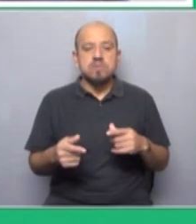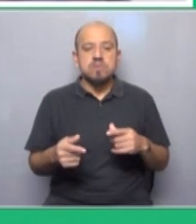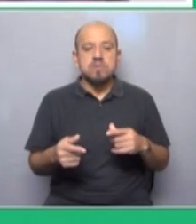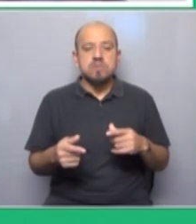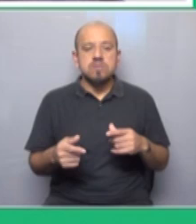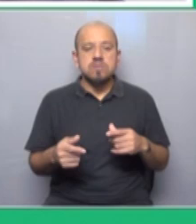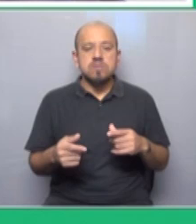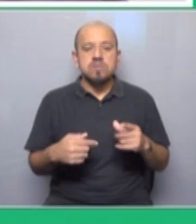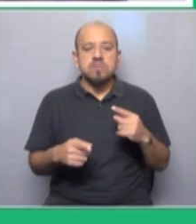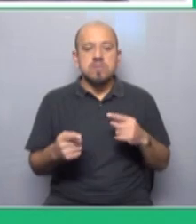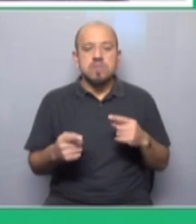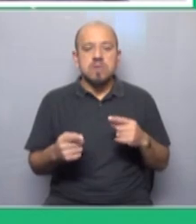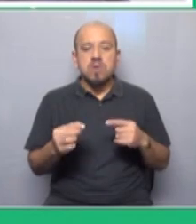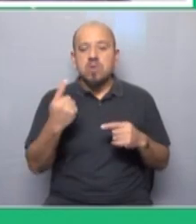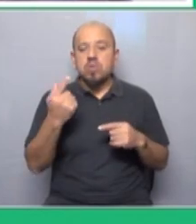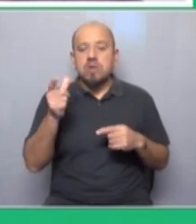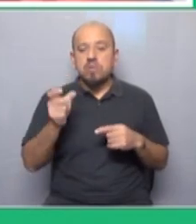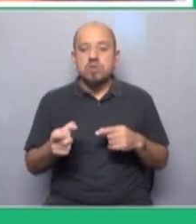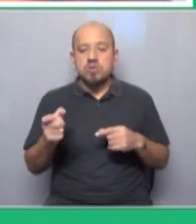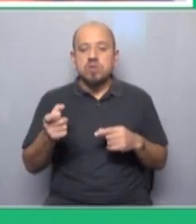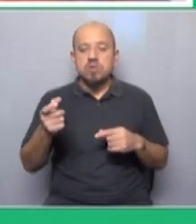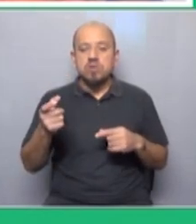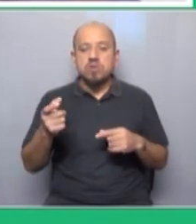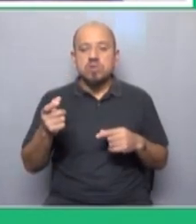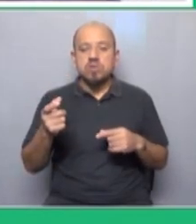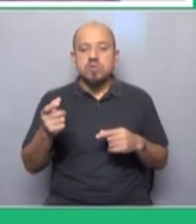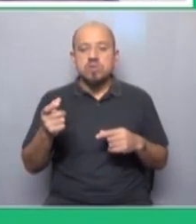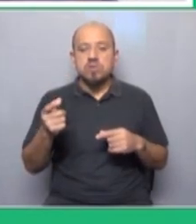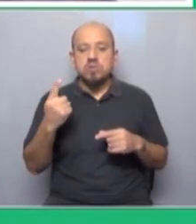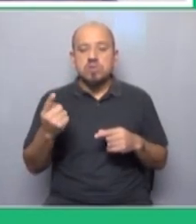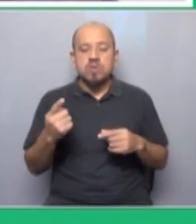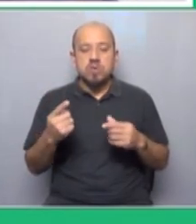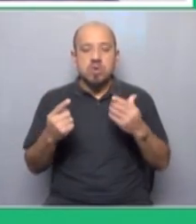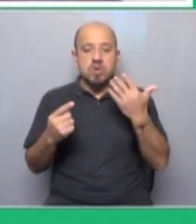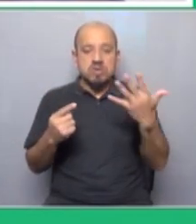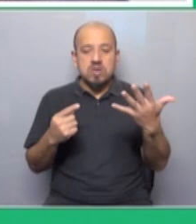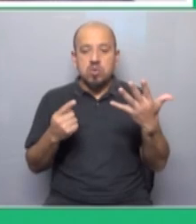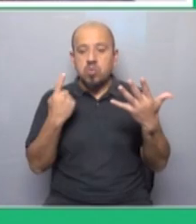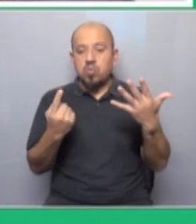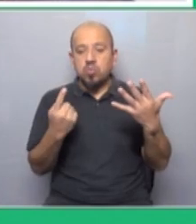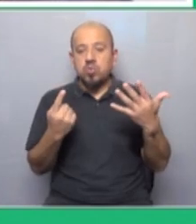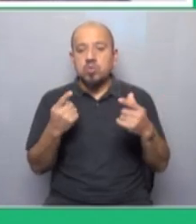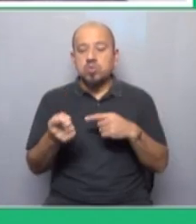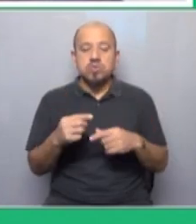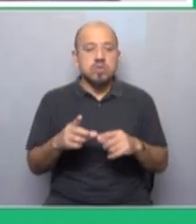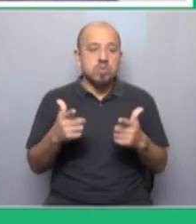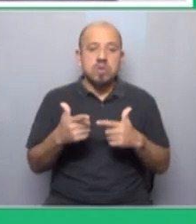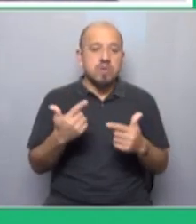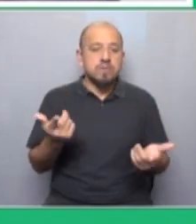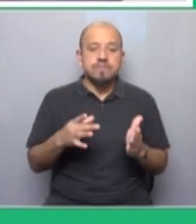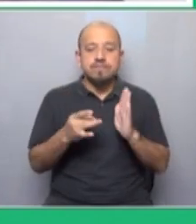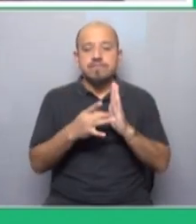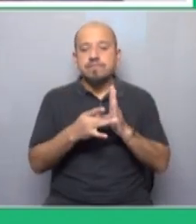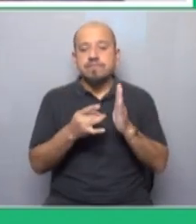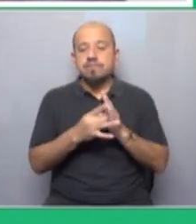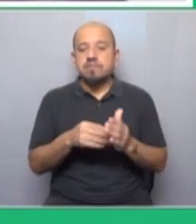adiestrado y altamente remunerado, por cada uno hay cinco trabajos que están desadiestrados y que pagan